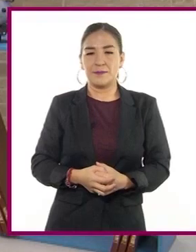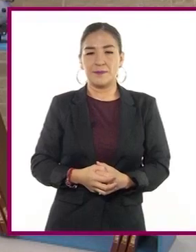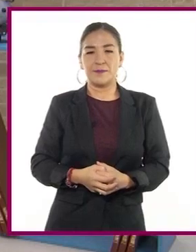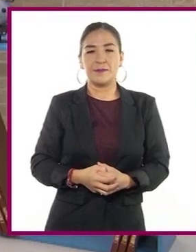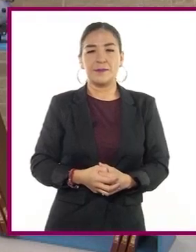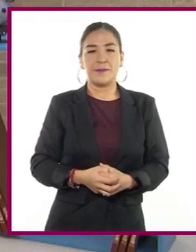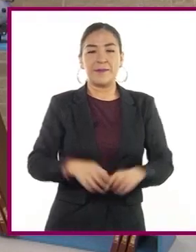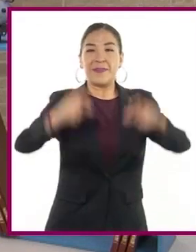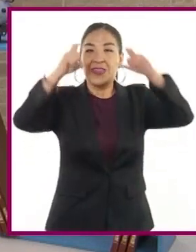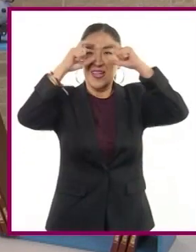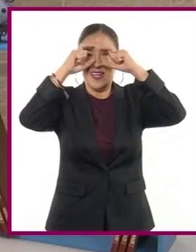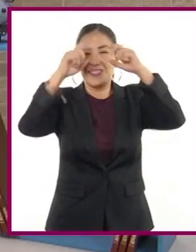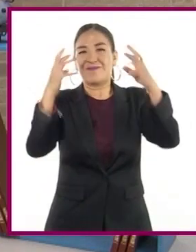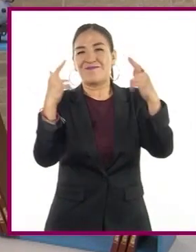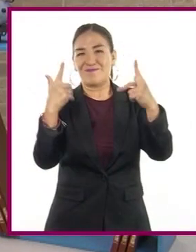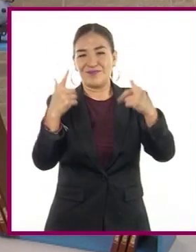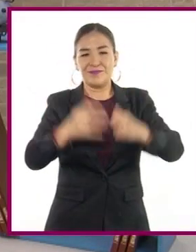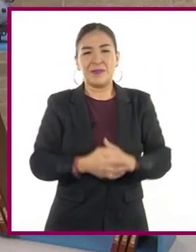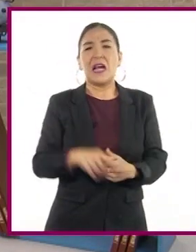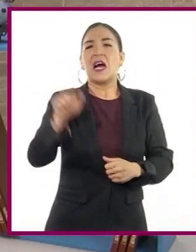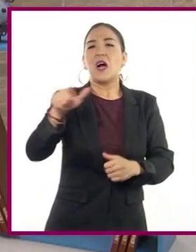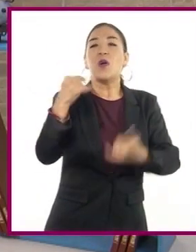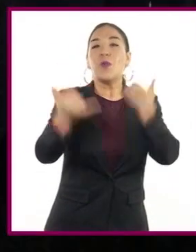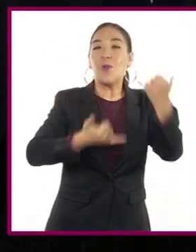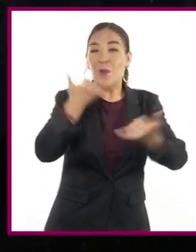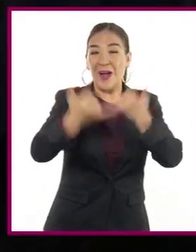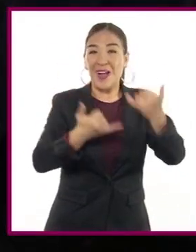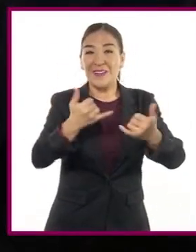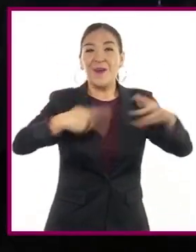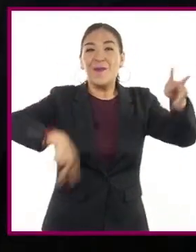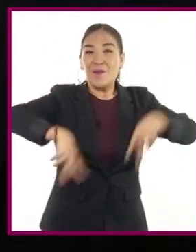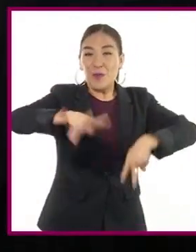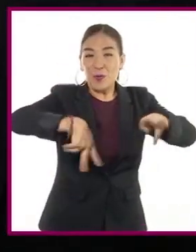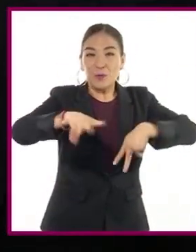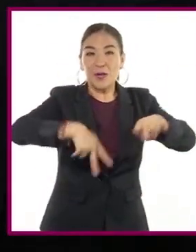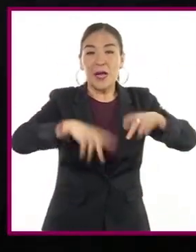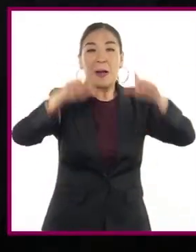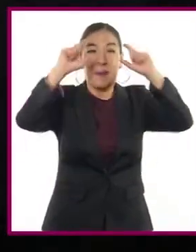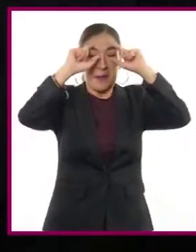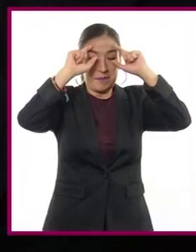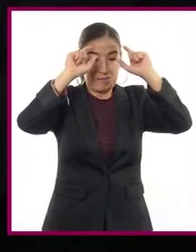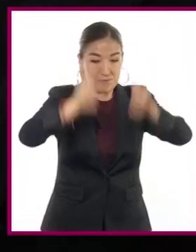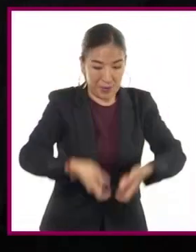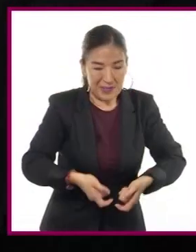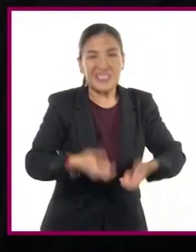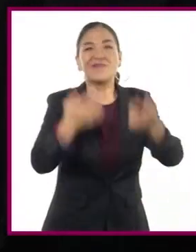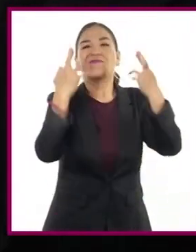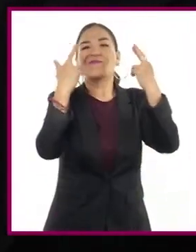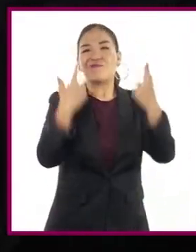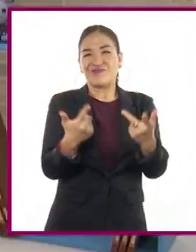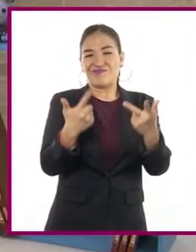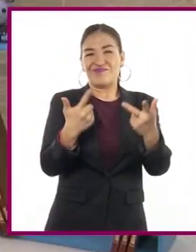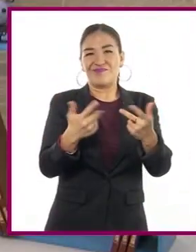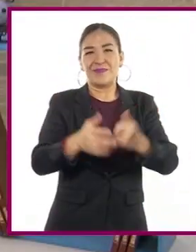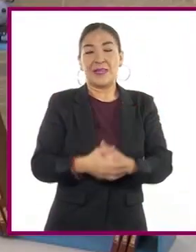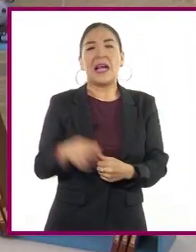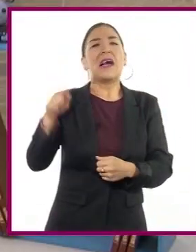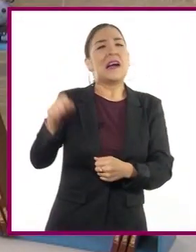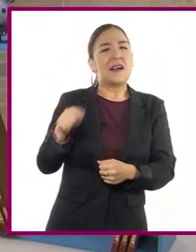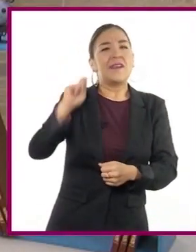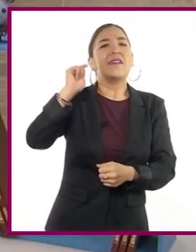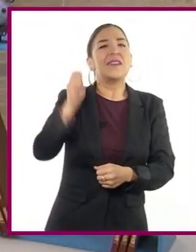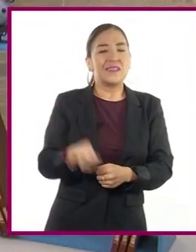Son unos lentes rotos. Jugando fútbol, mis lentes se cayeron y se rompieron. Esto